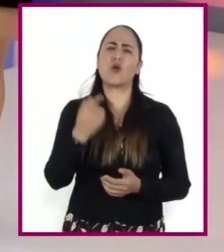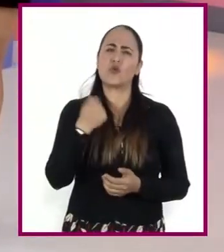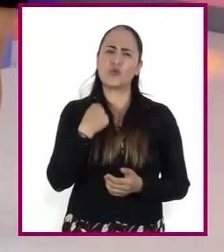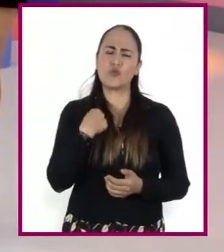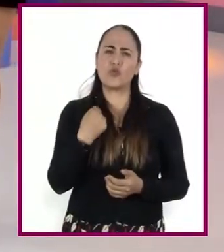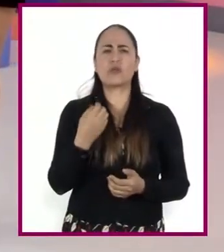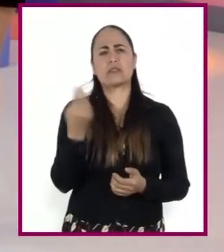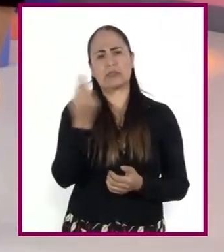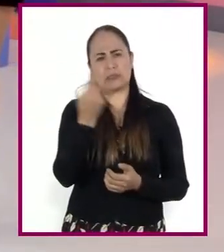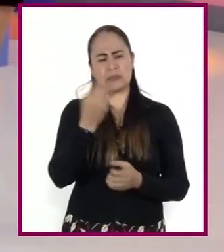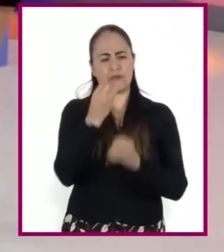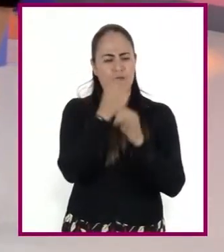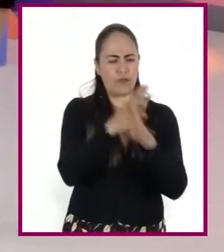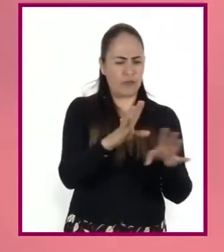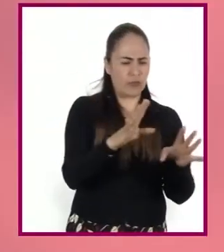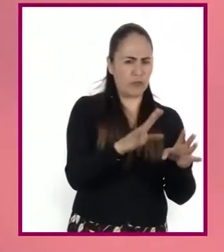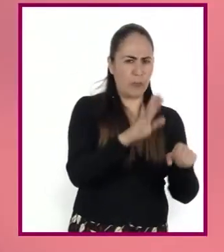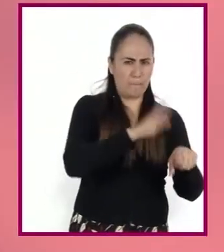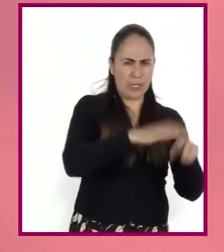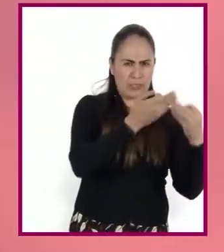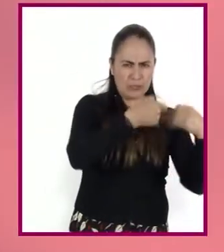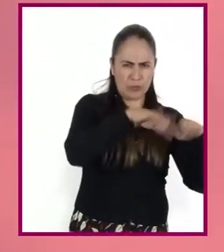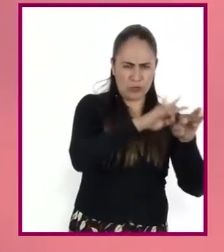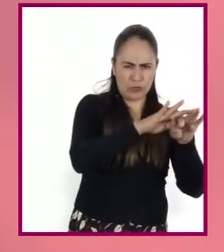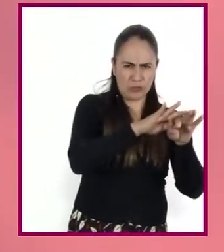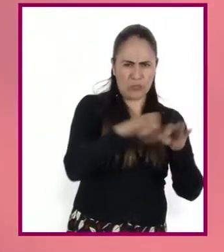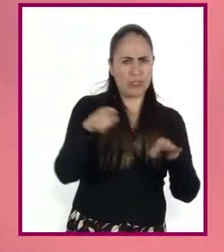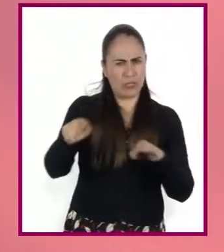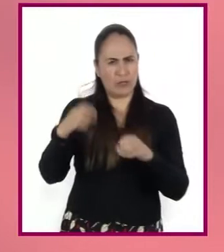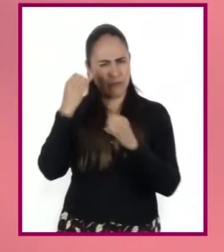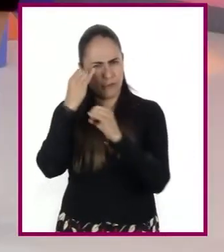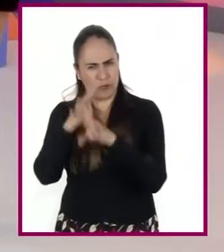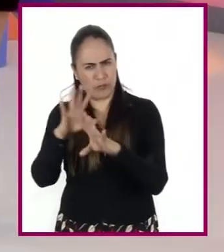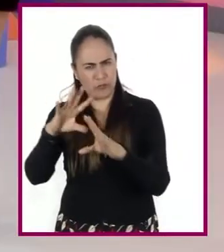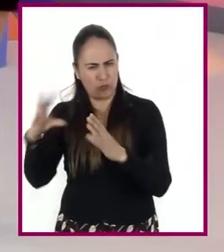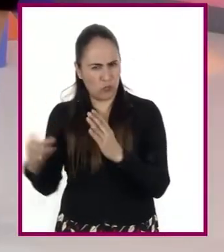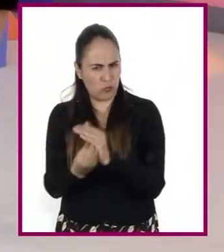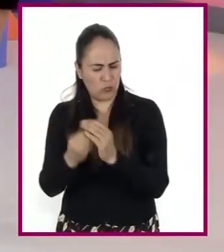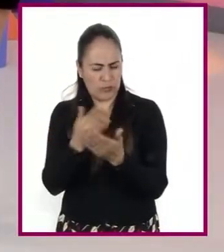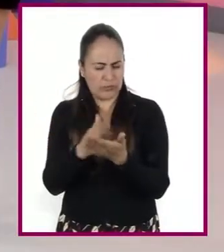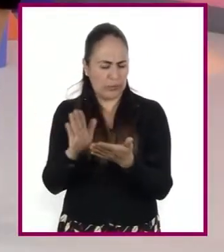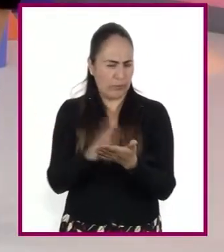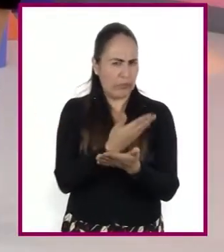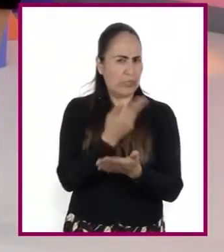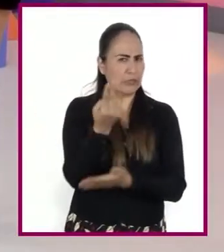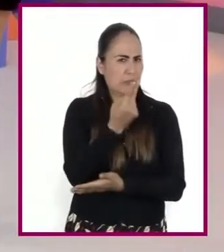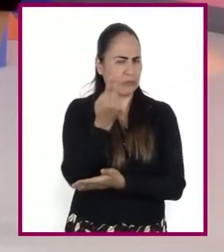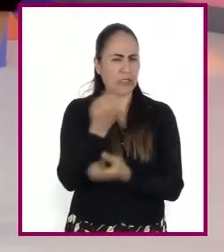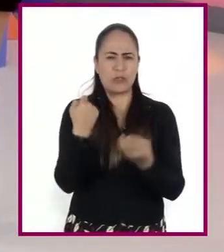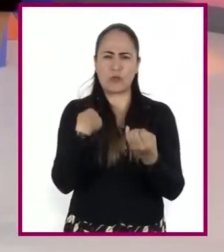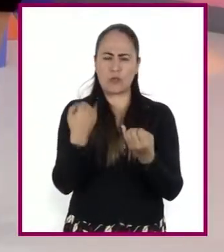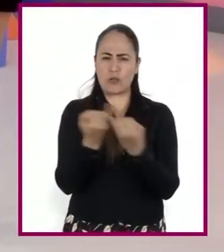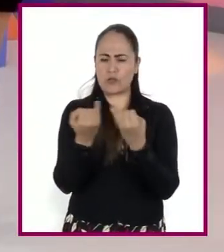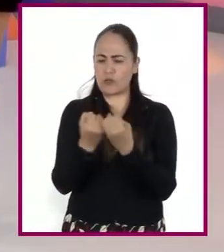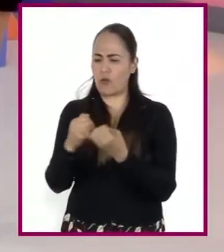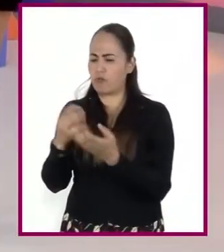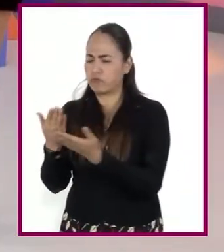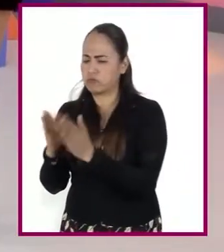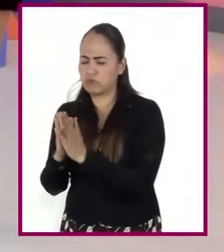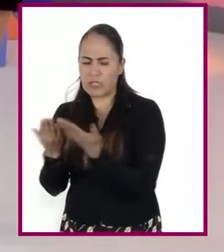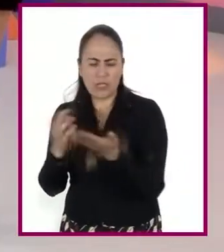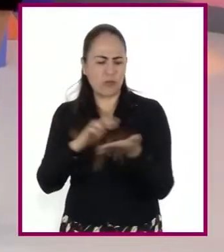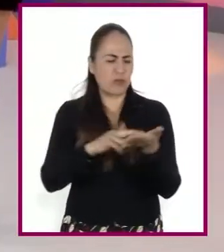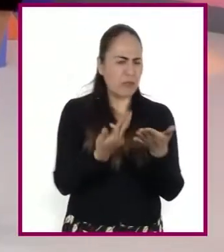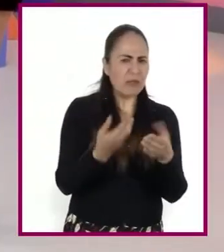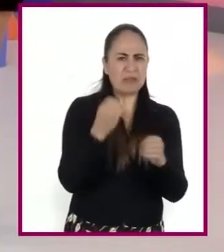separar la información principal de la complementaria. Además, creo que voy a tener que buscar datos en varias fuentes. Veamos un primer